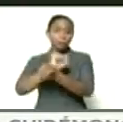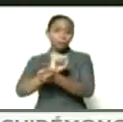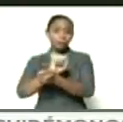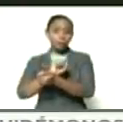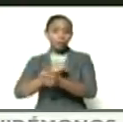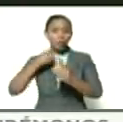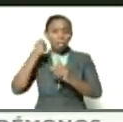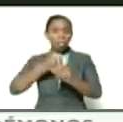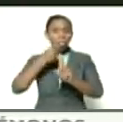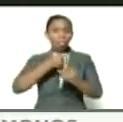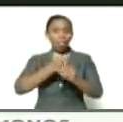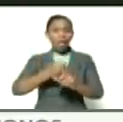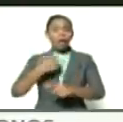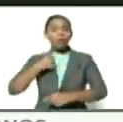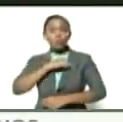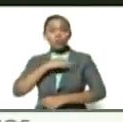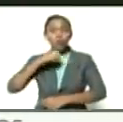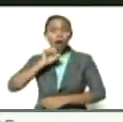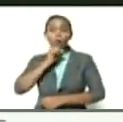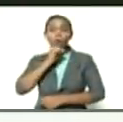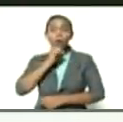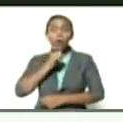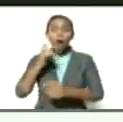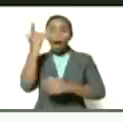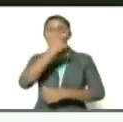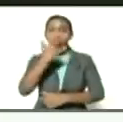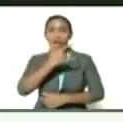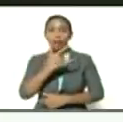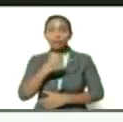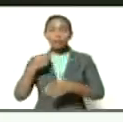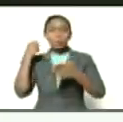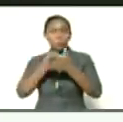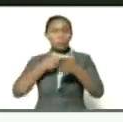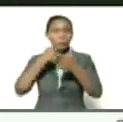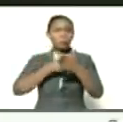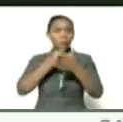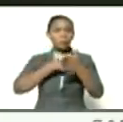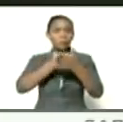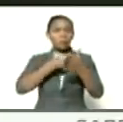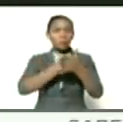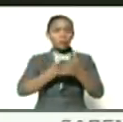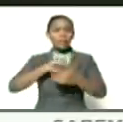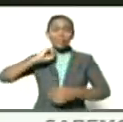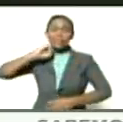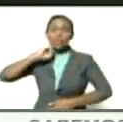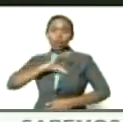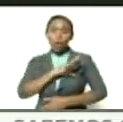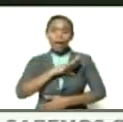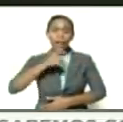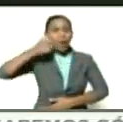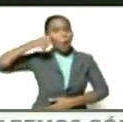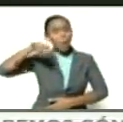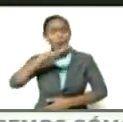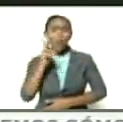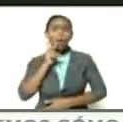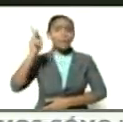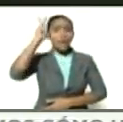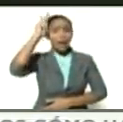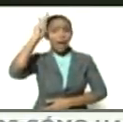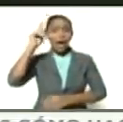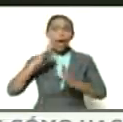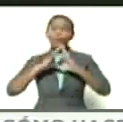sometimiento de nuestros abuelos africanos y a la lucha histórica de los pueblos indígenas